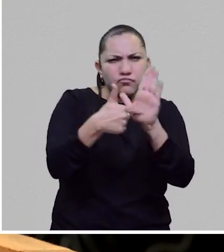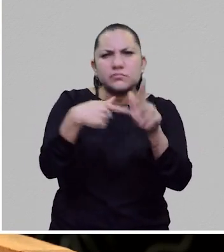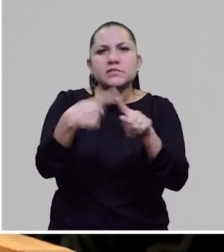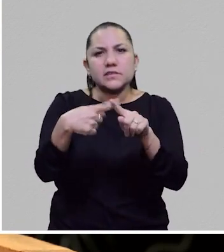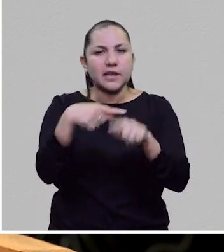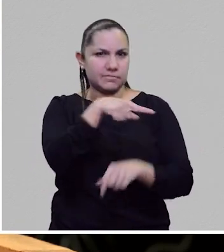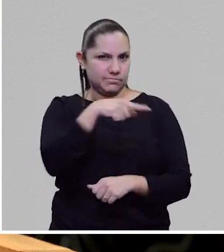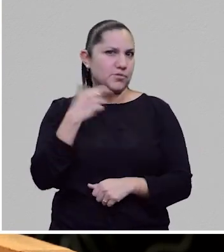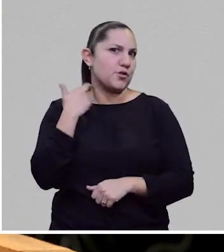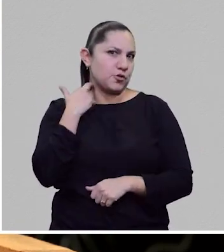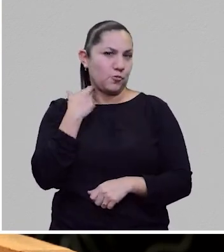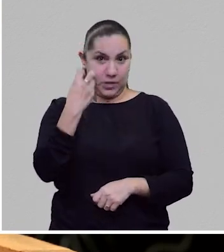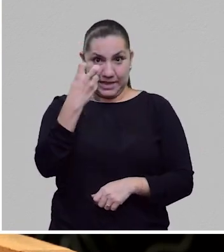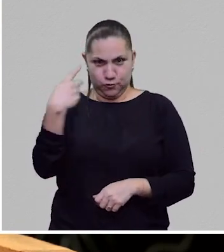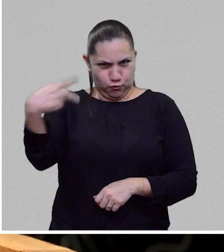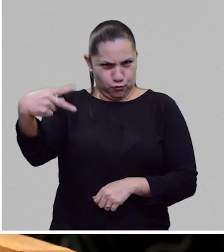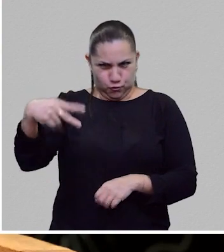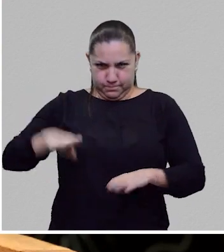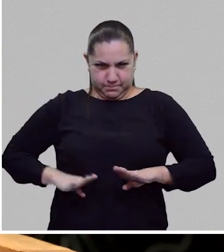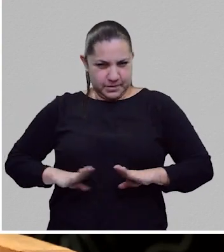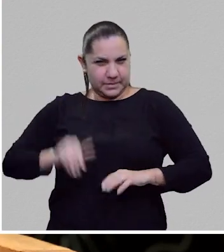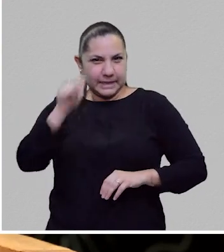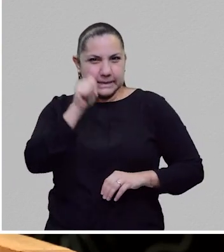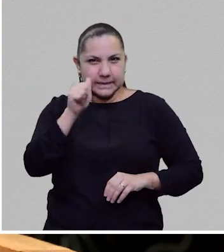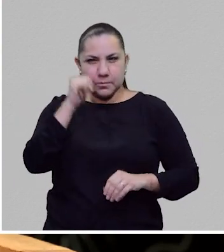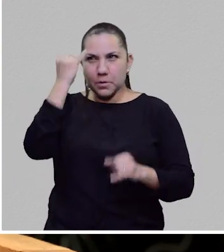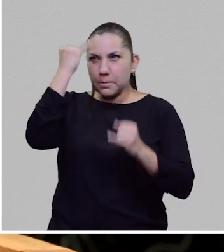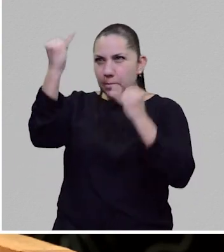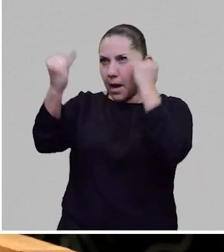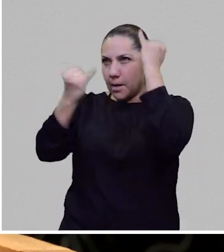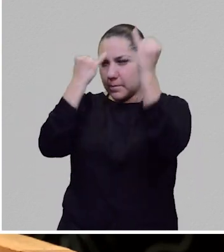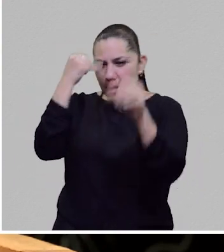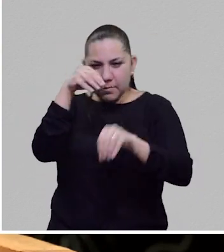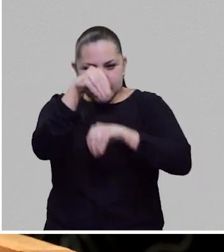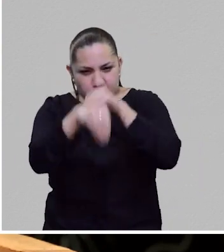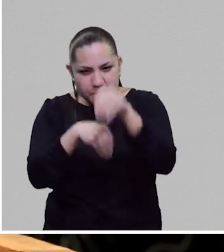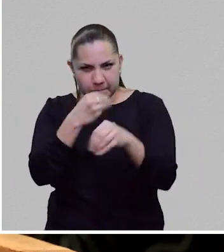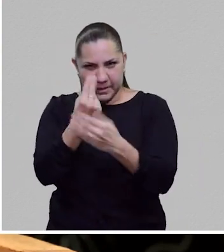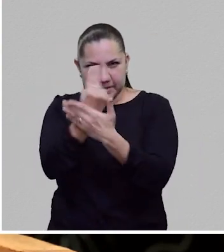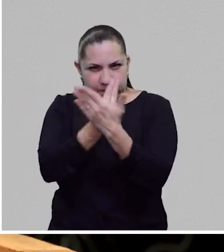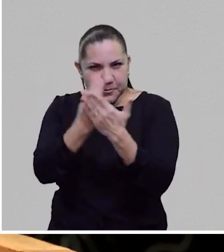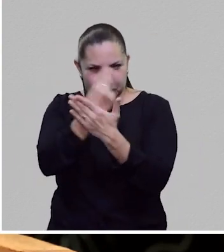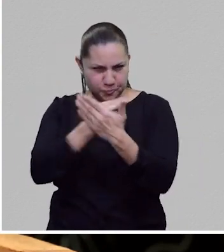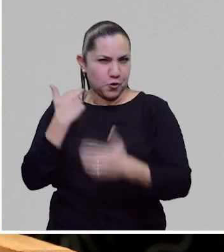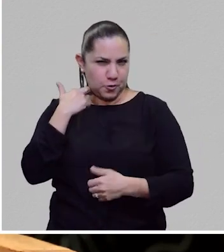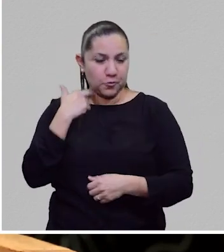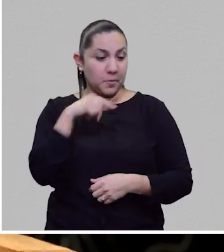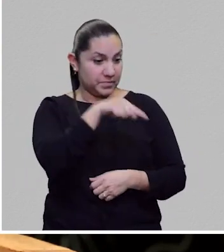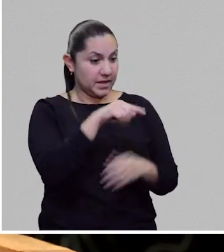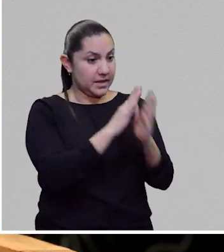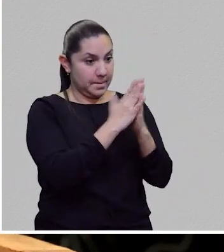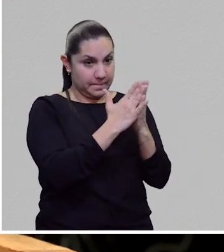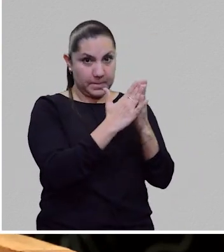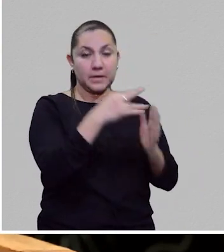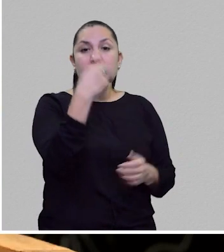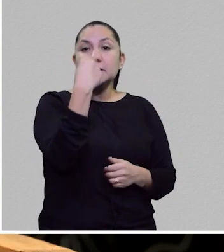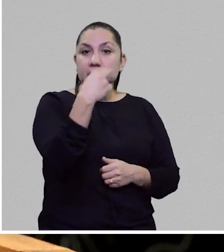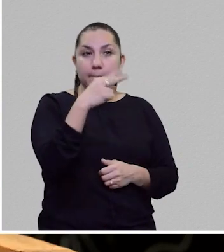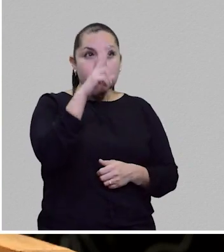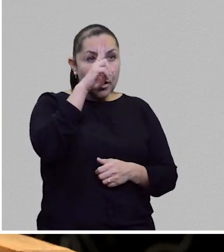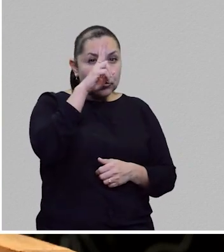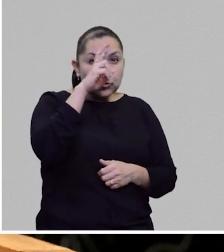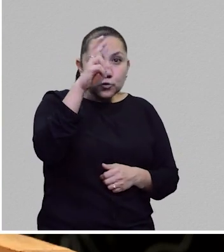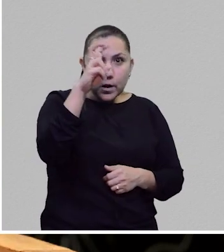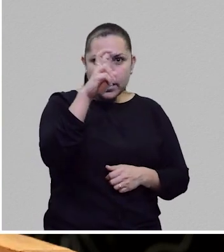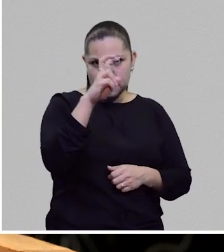es algo que está al centro, al centro de tu imaginario. Tengo aquí en mis manos ladrón de sueños, tengo